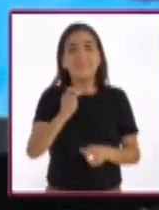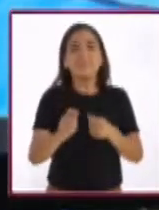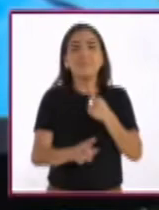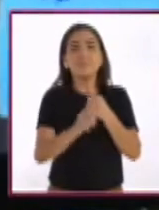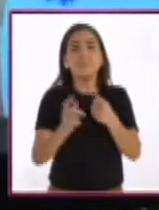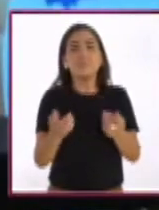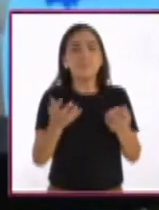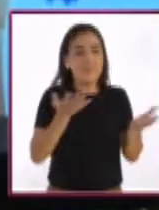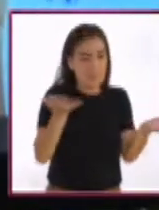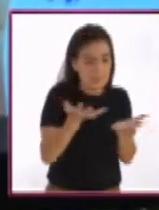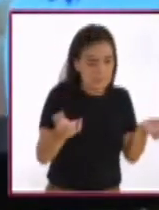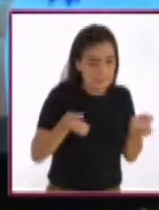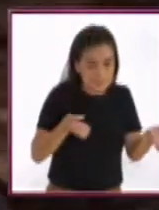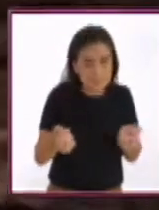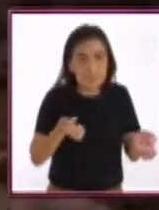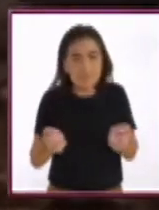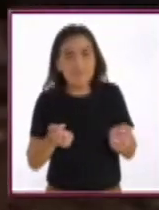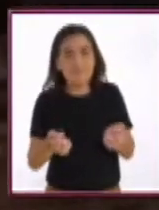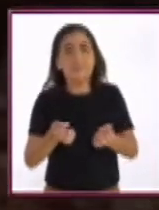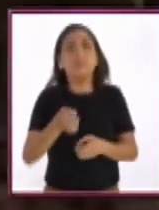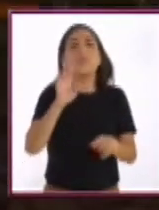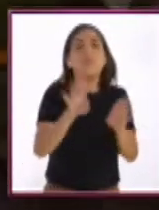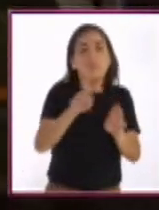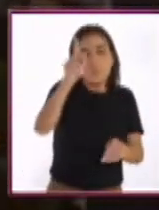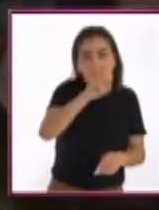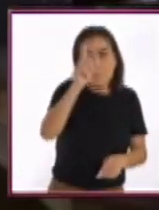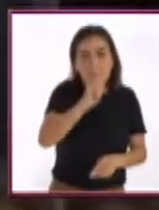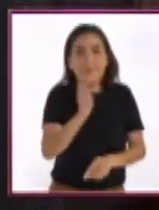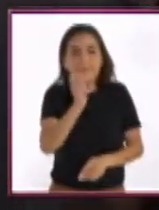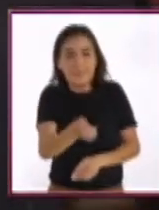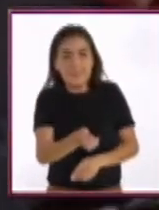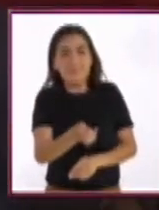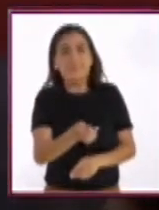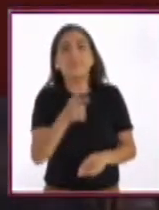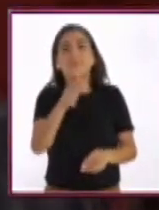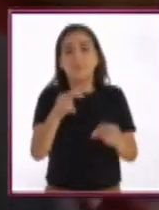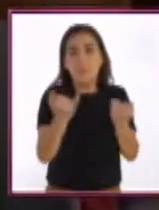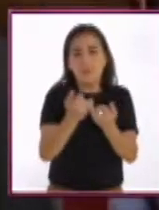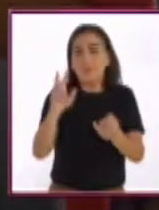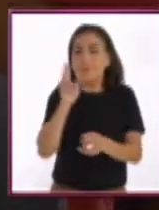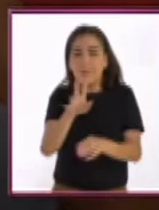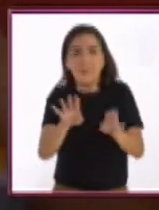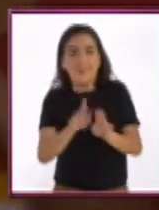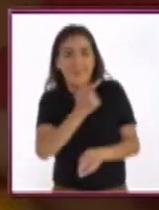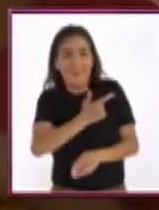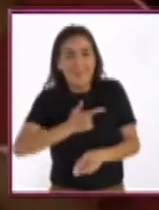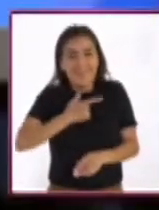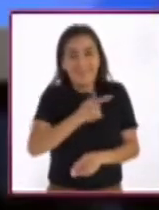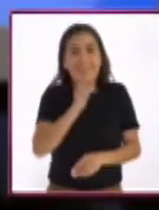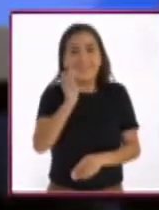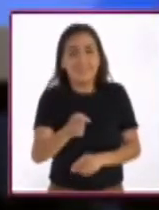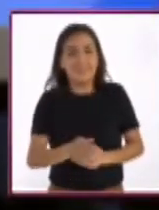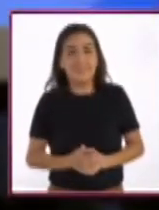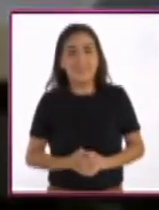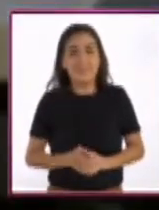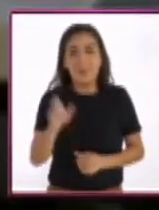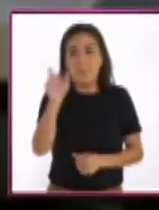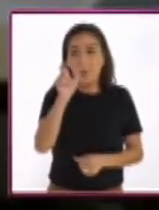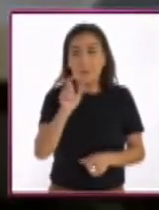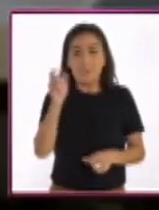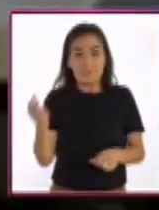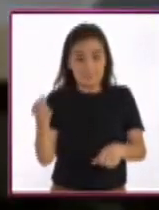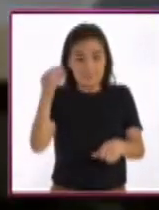asunto de que estás haciendo ejercicio mientras tienes un momento de entretenimiento. Eso también ha resultado como muy atractivo.